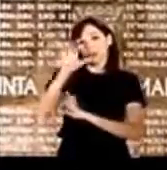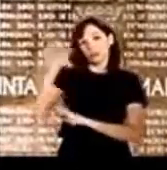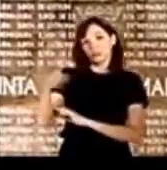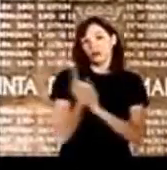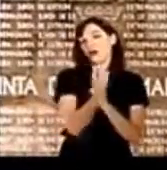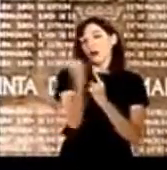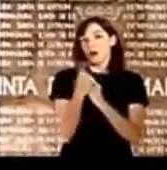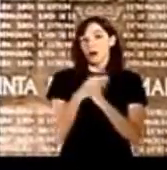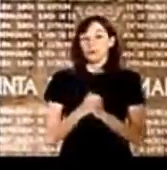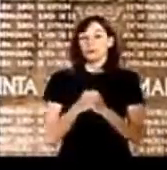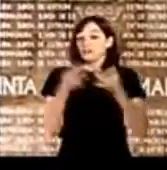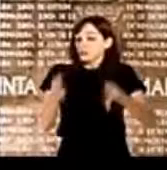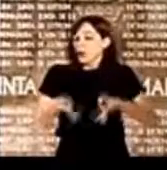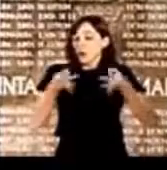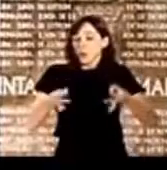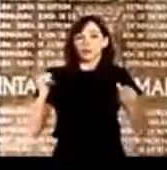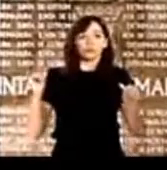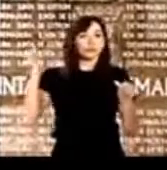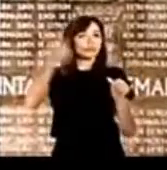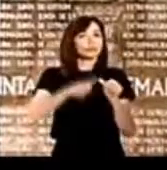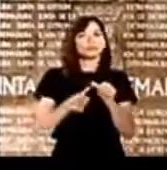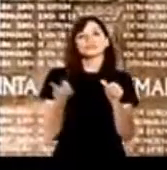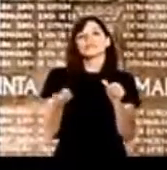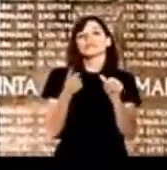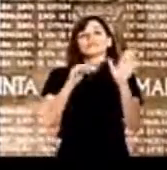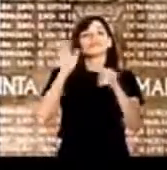con este tipo de convocatorias en régimen de concurrencia competitiva.